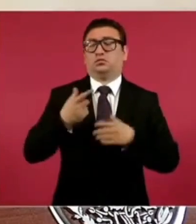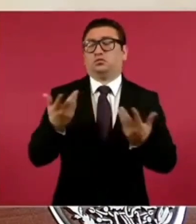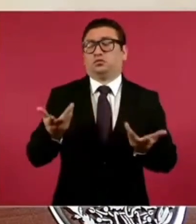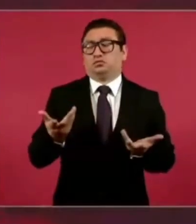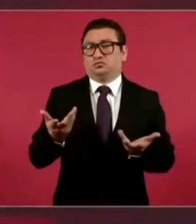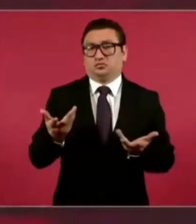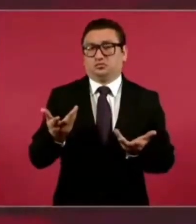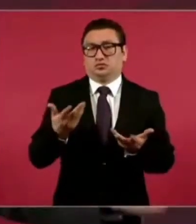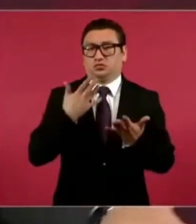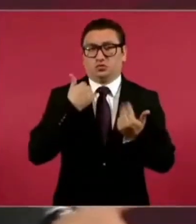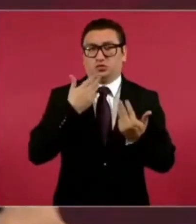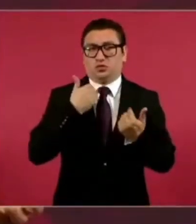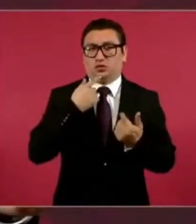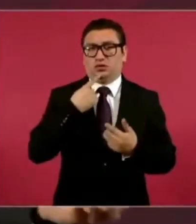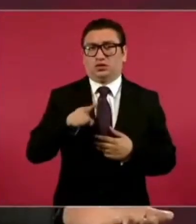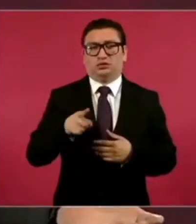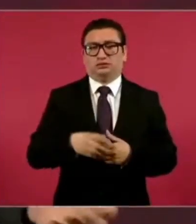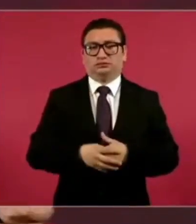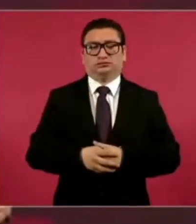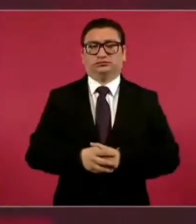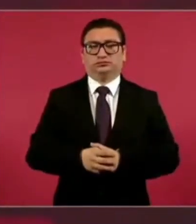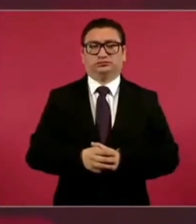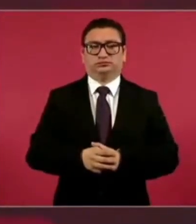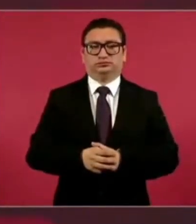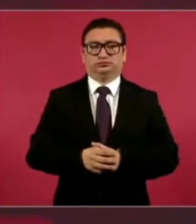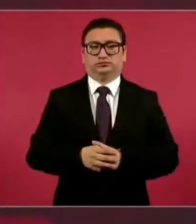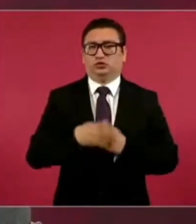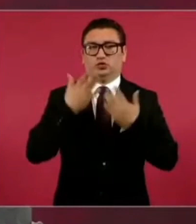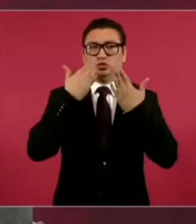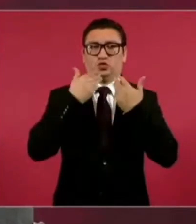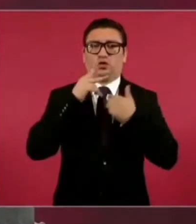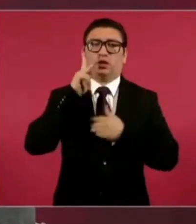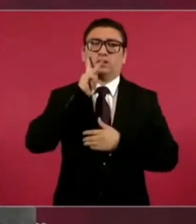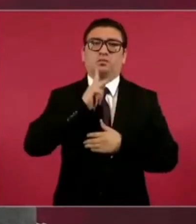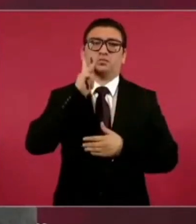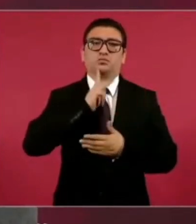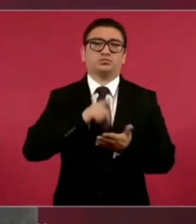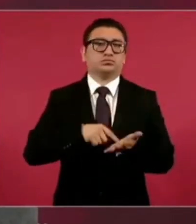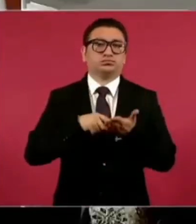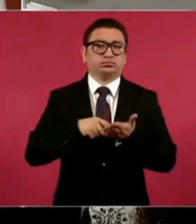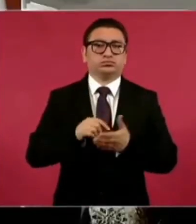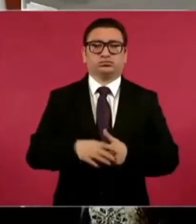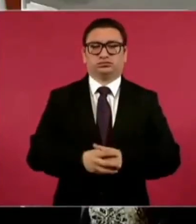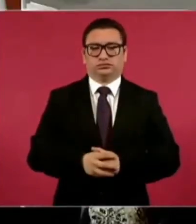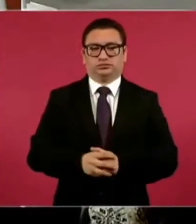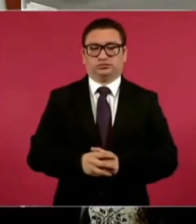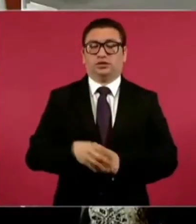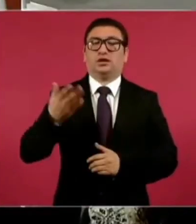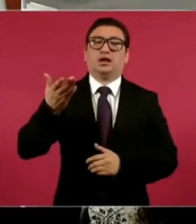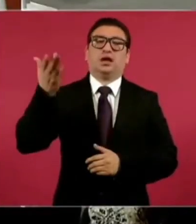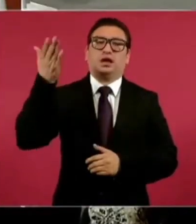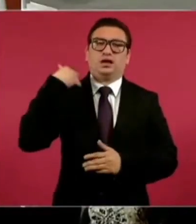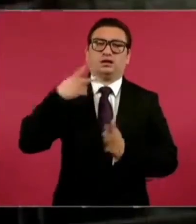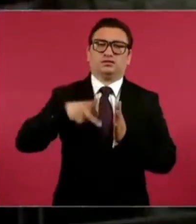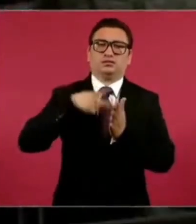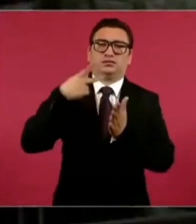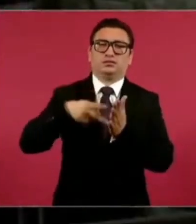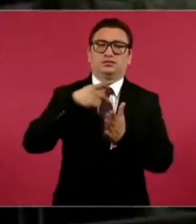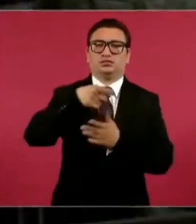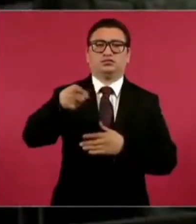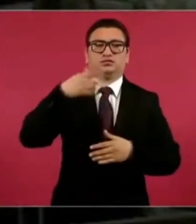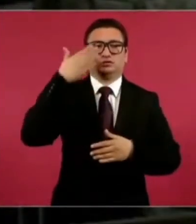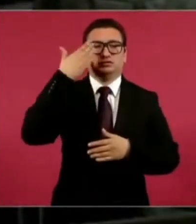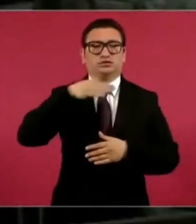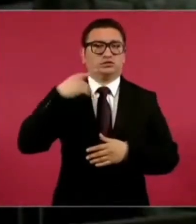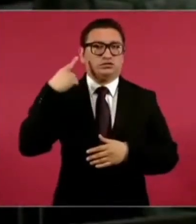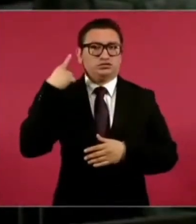porque no hay ninguna prueba. Bueno, en varias ocasiones usted ha mencionado que cuando se sabe de alguna irregularidad